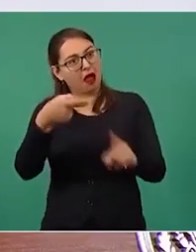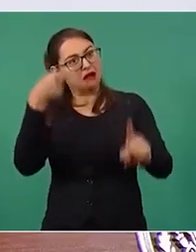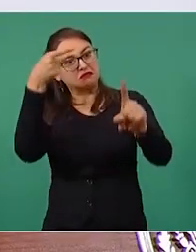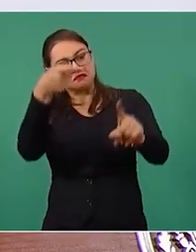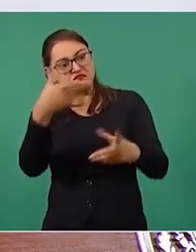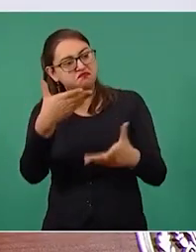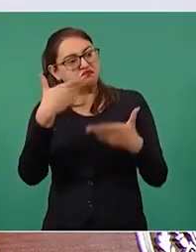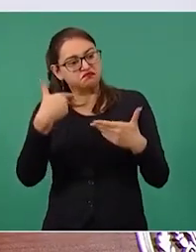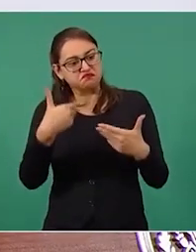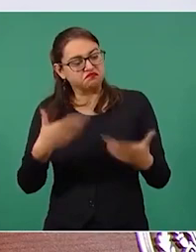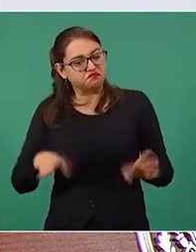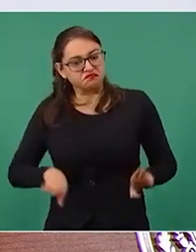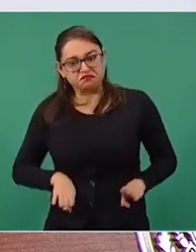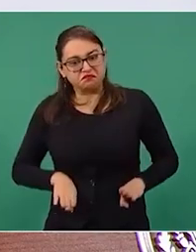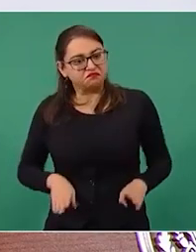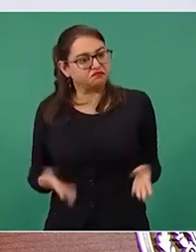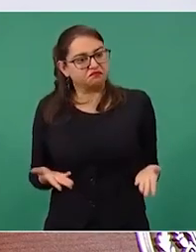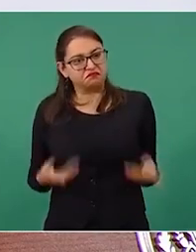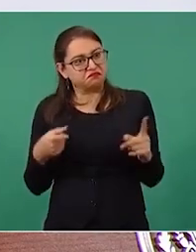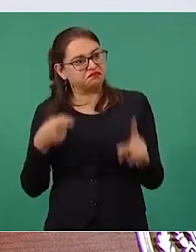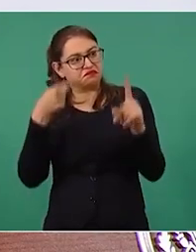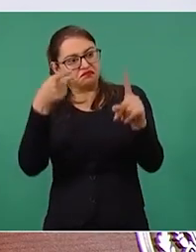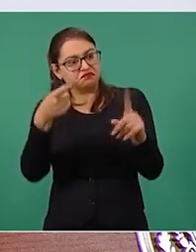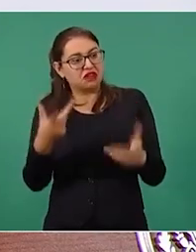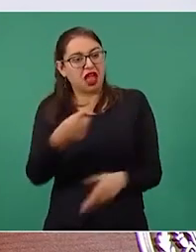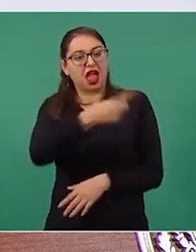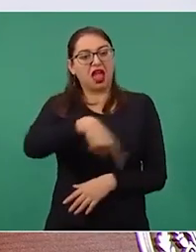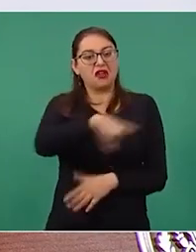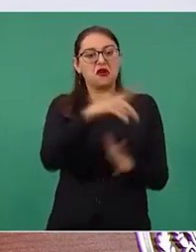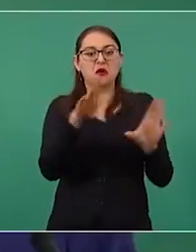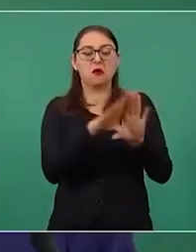son muy acomodaticios.